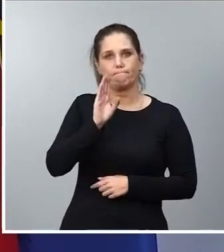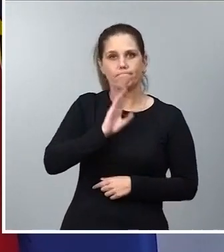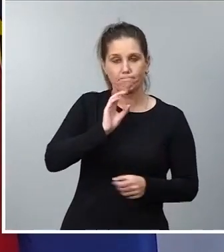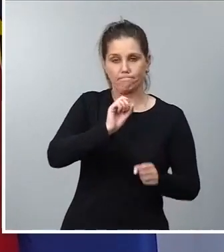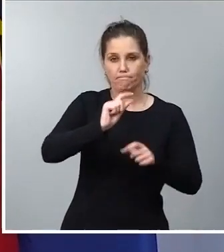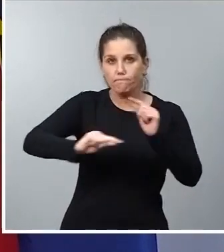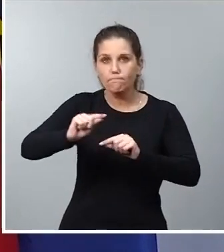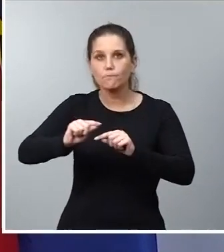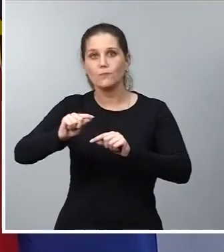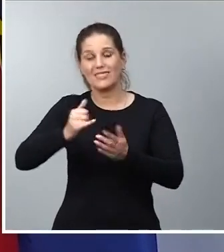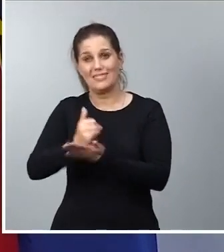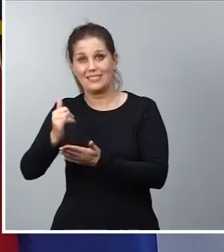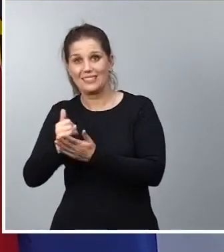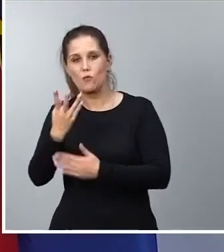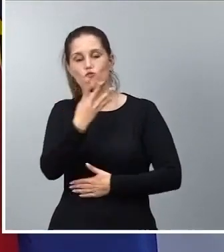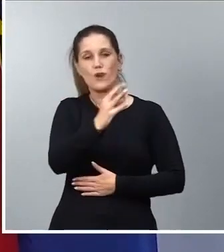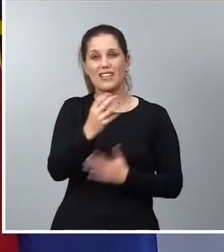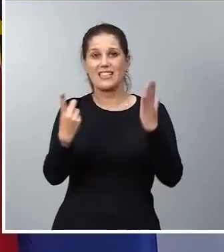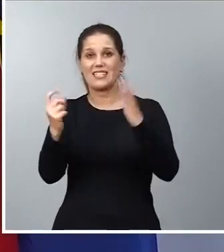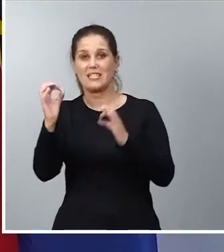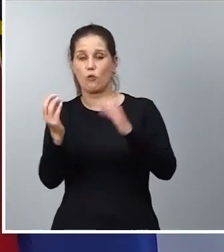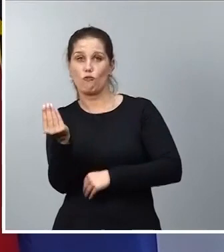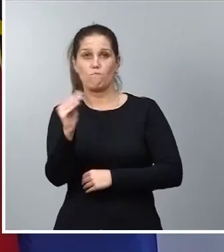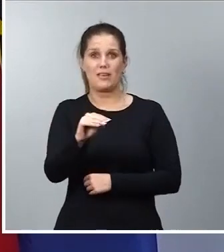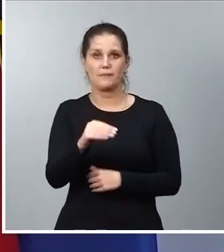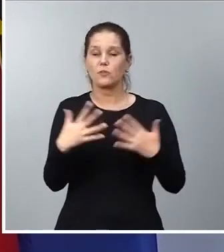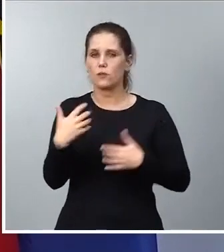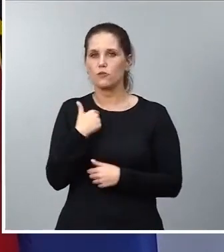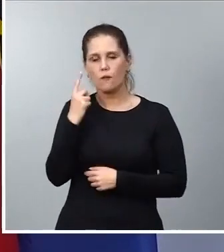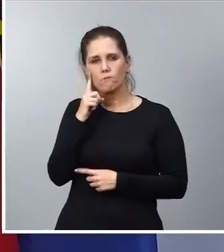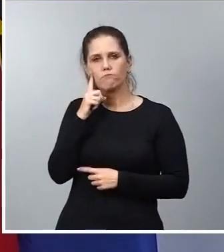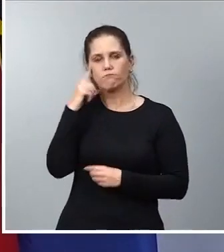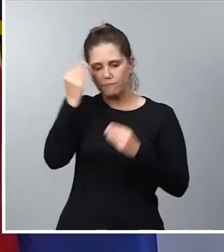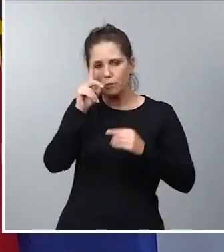un 60%. Por tanto, yo creo que es un esfuerzo que realizamos del Gobierno de España.